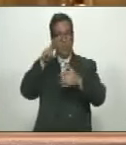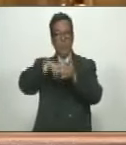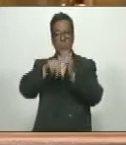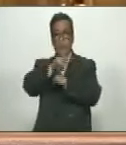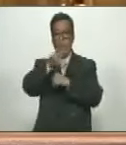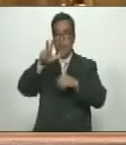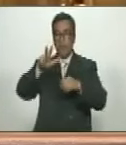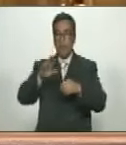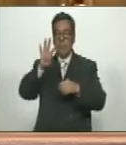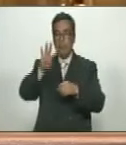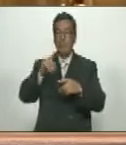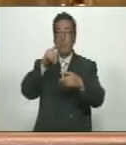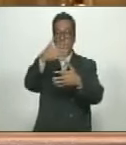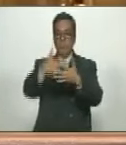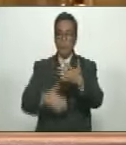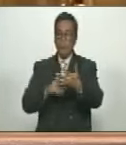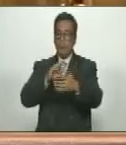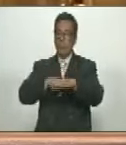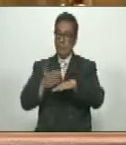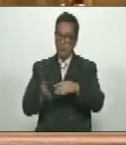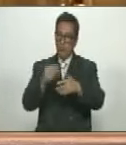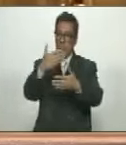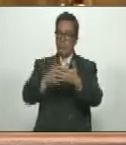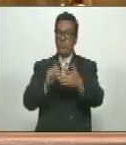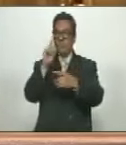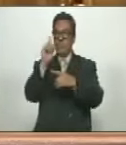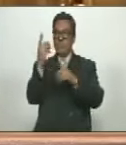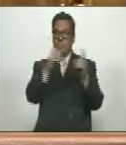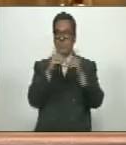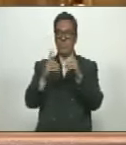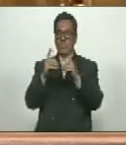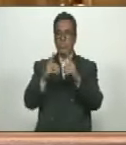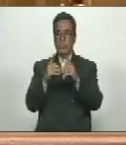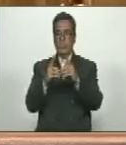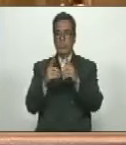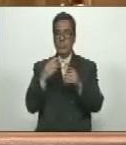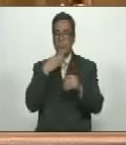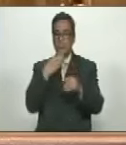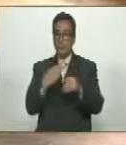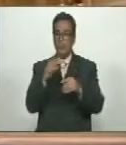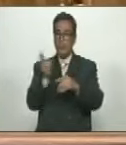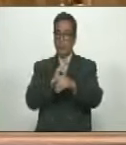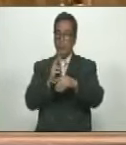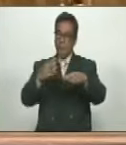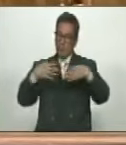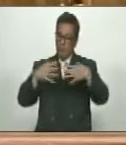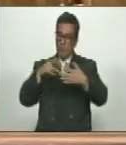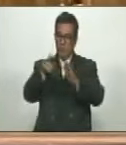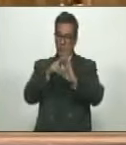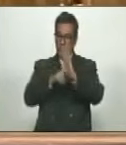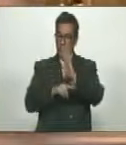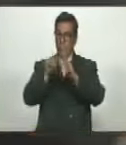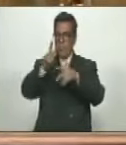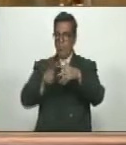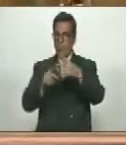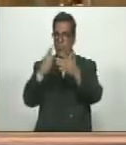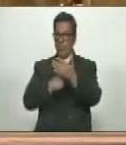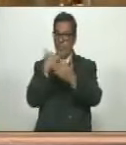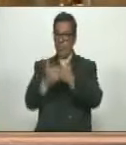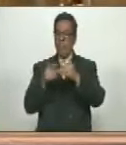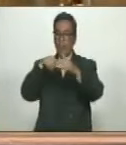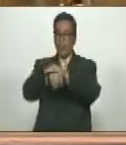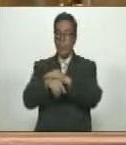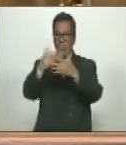2024, con sus exposiciones de motivos para su primera discusión, y solicitó urgencia reglamentaria para ambos proyectos e